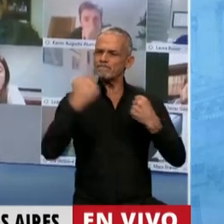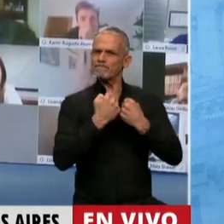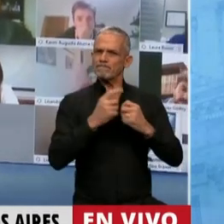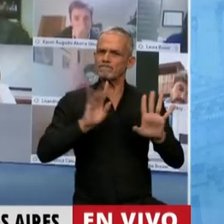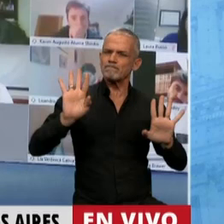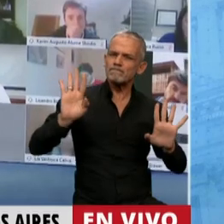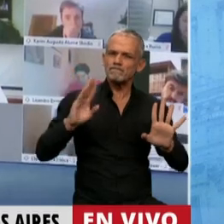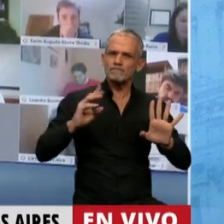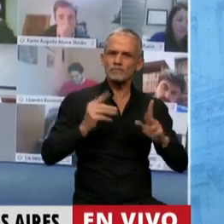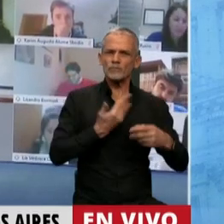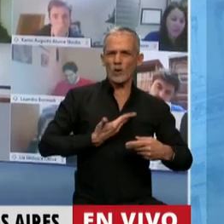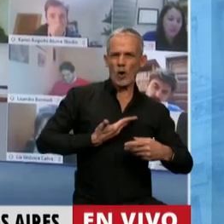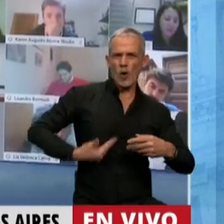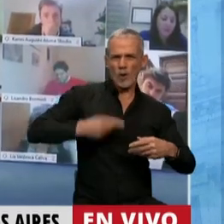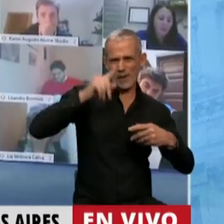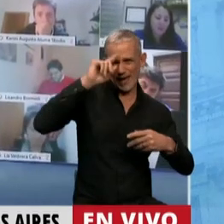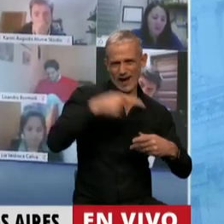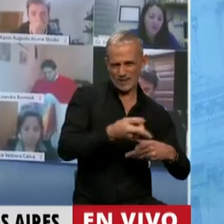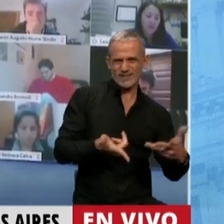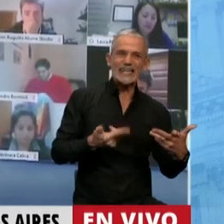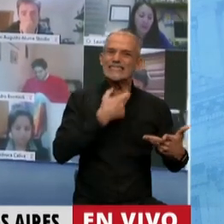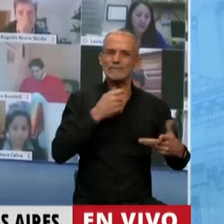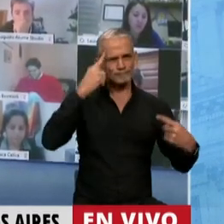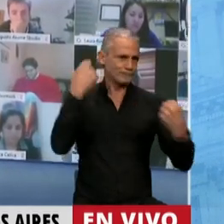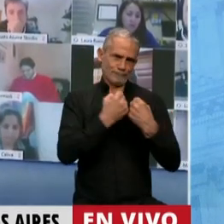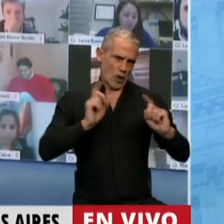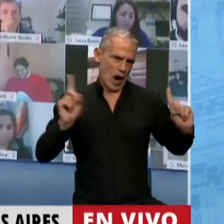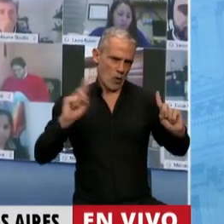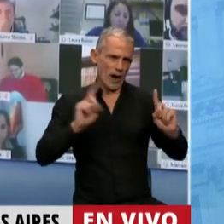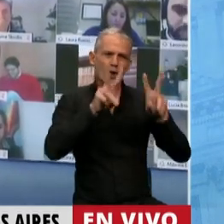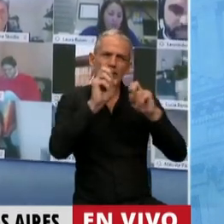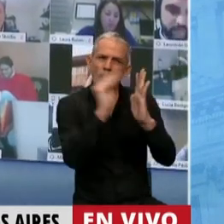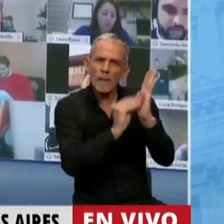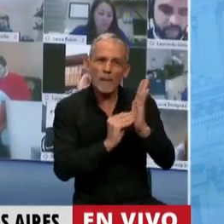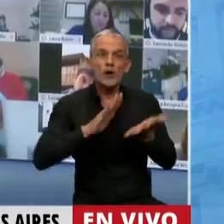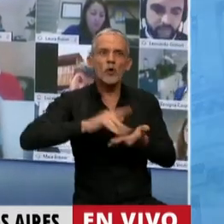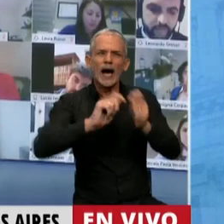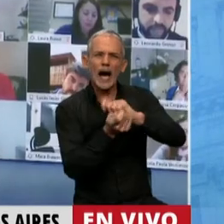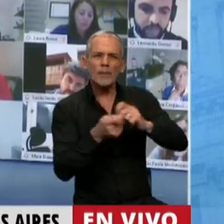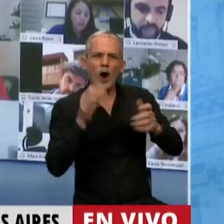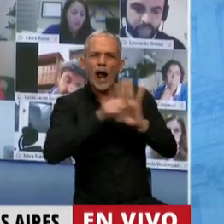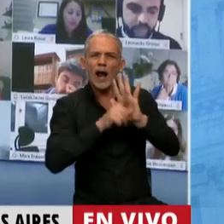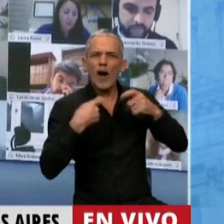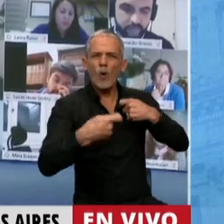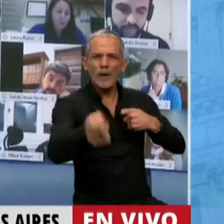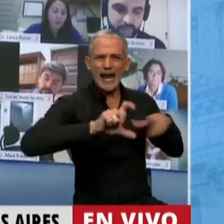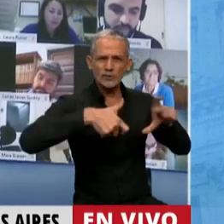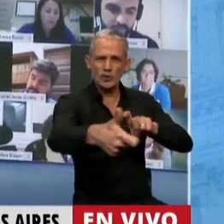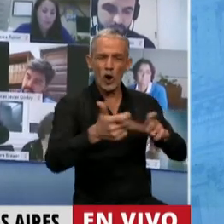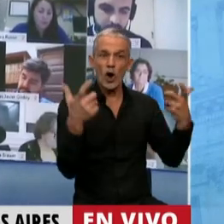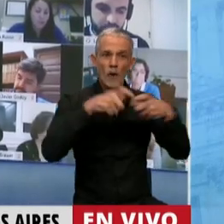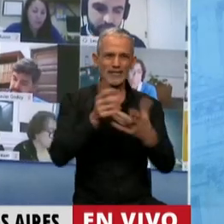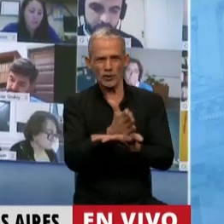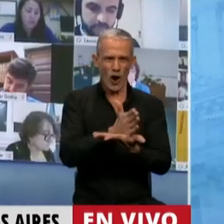oficialismo del frente de todos quiere desenvolver. No acordamos con la reforma jubilatoria que se está discutiendo en la Comisión